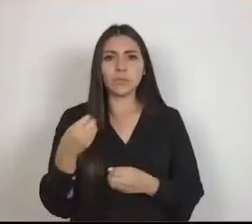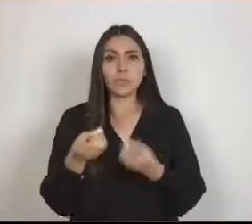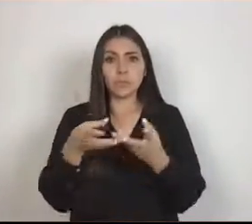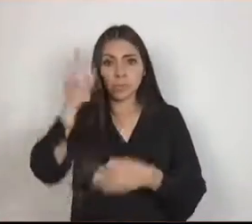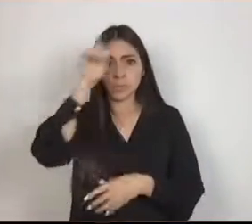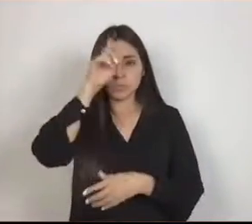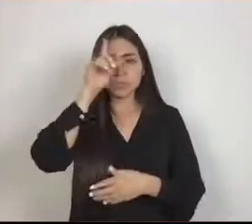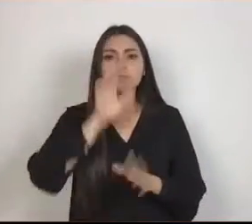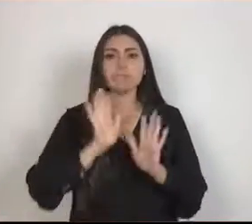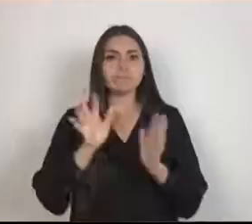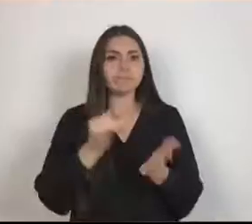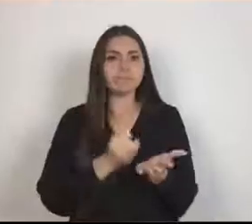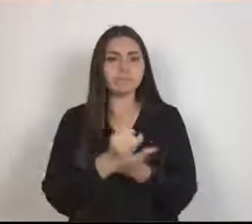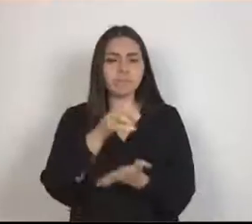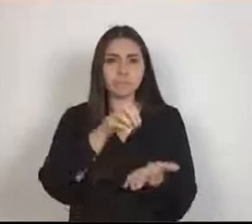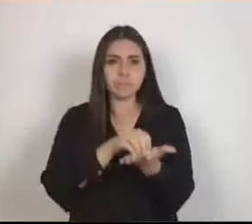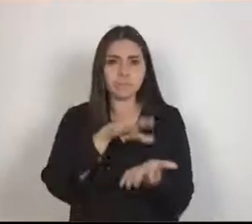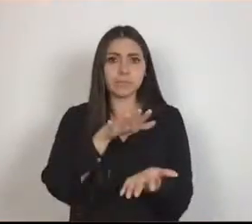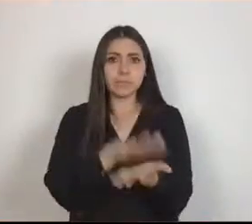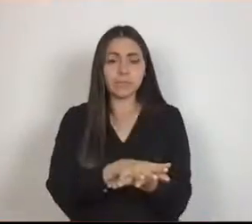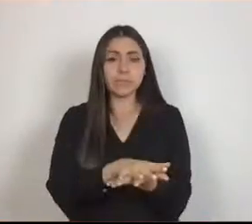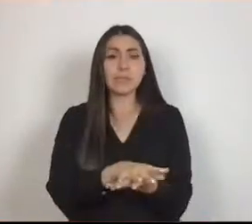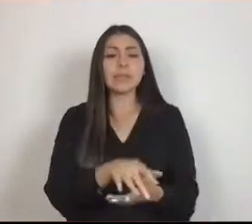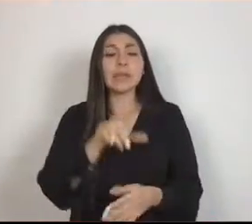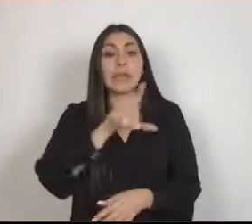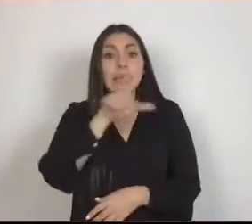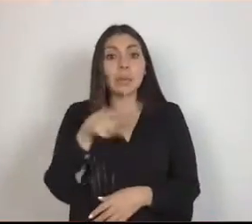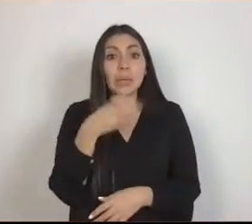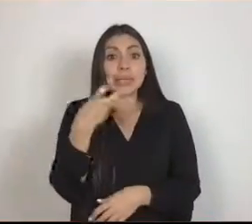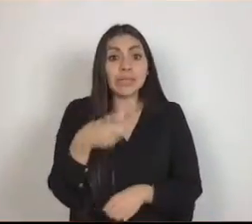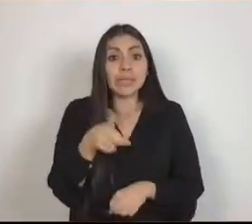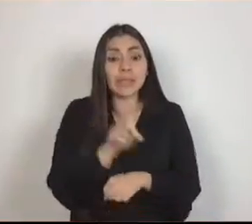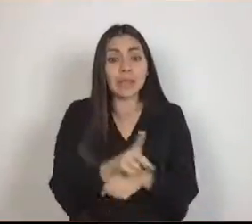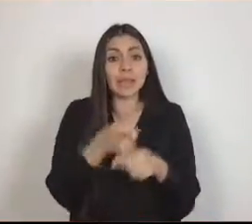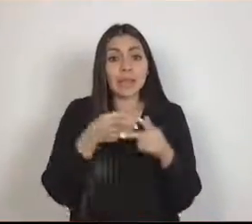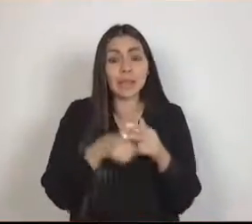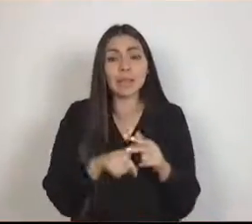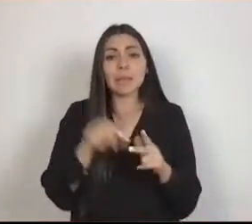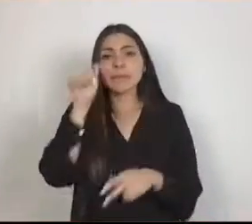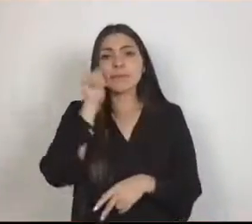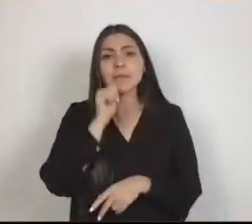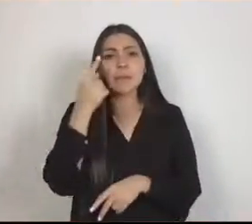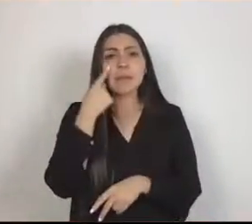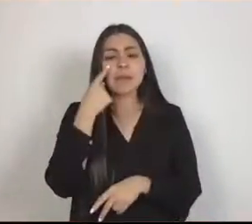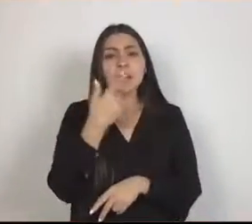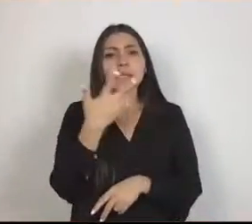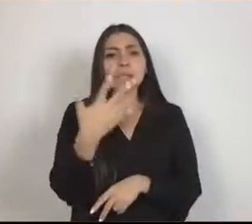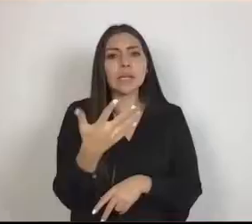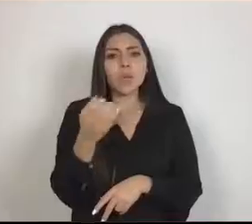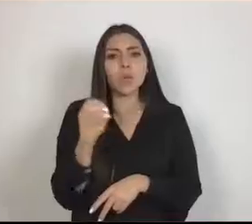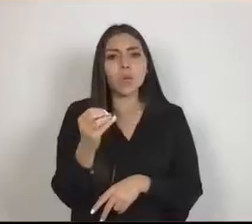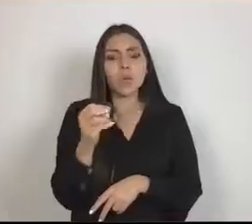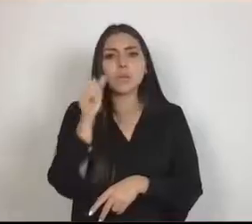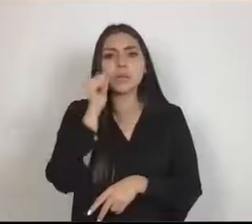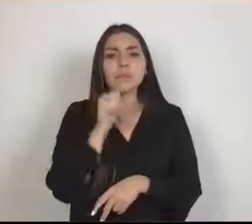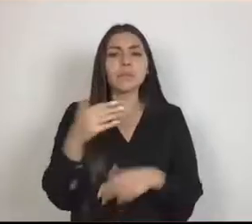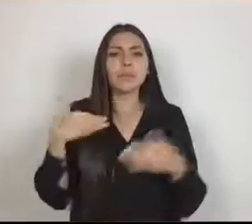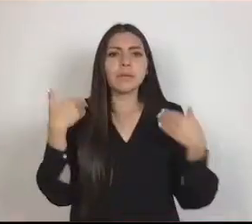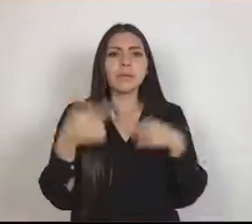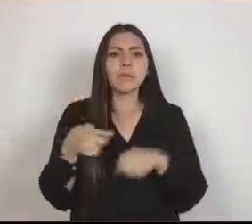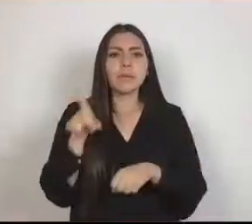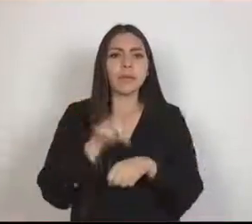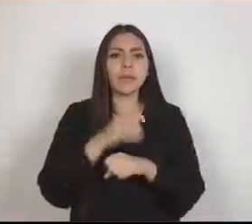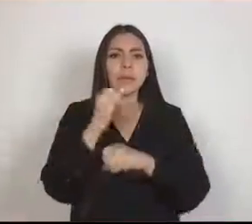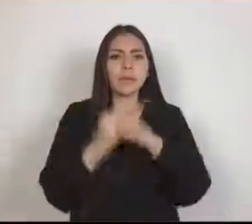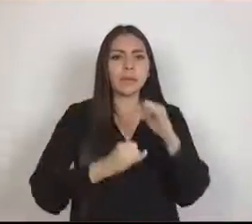entonces se celebra a cada 5 de octubre el Día Internacional del Docente. La